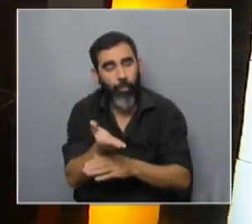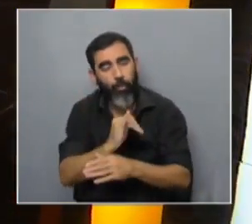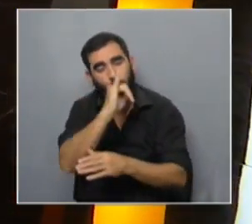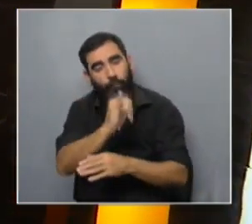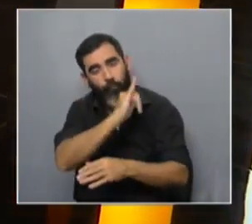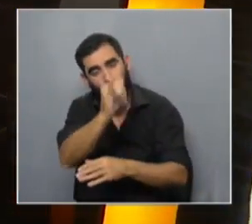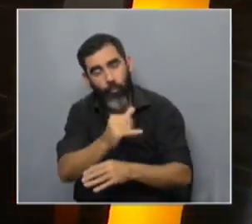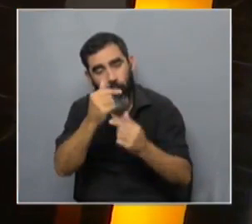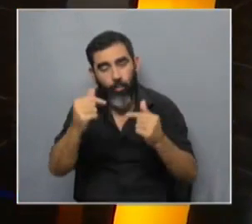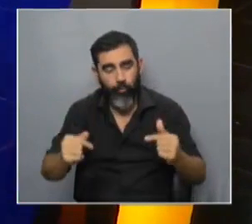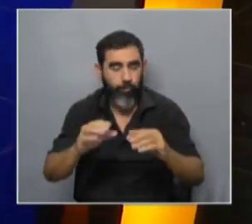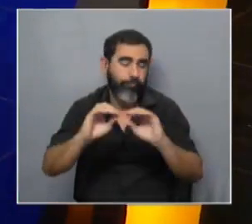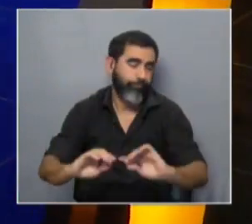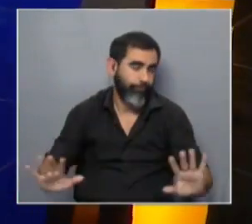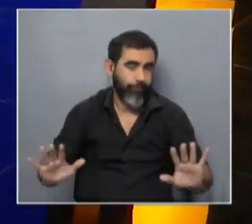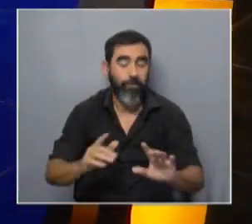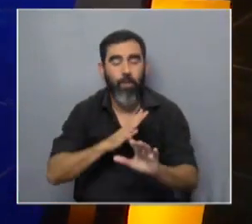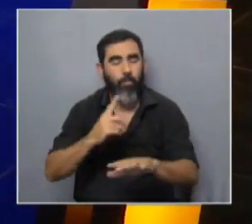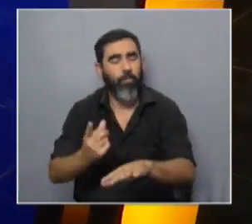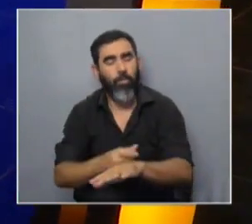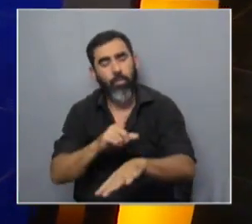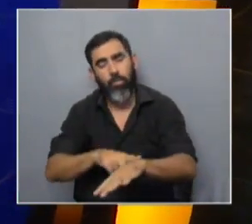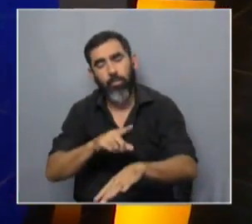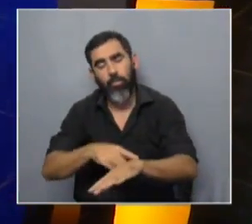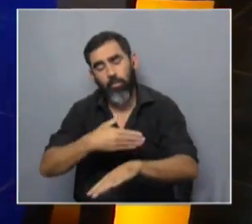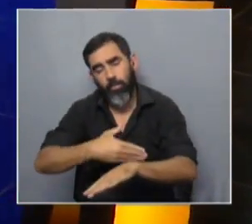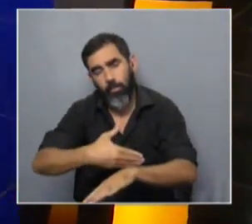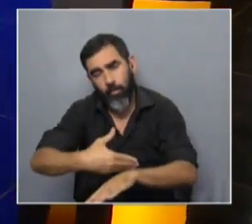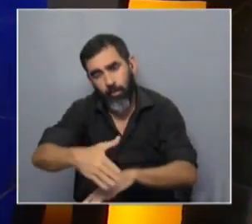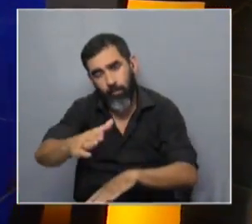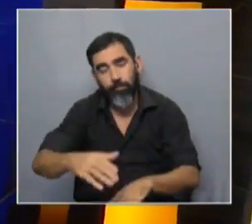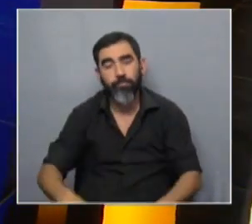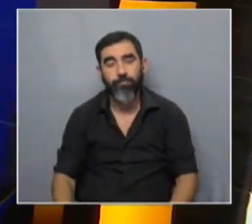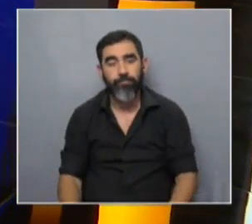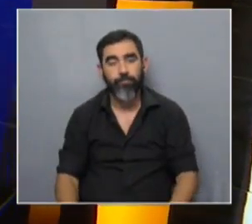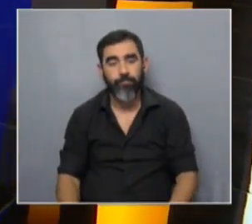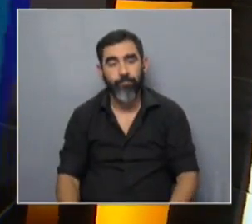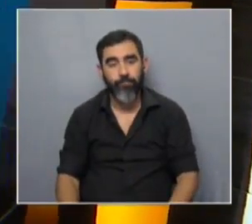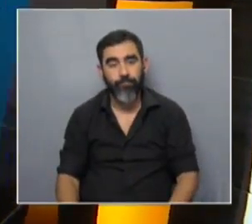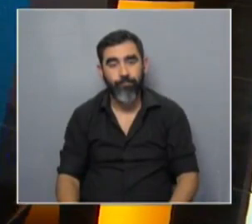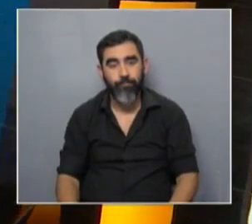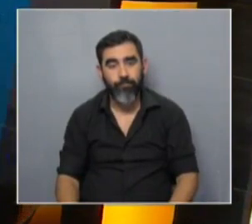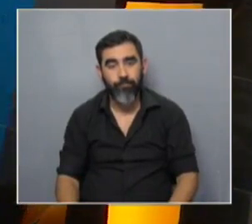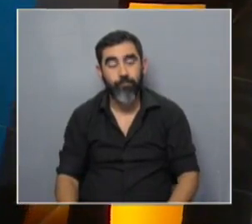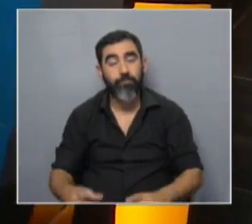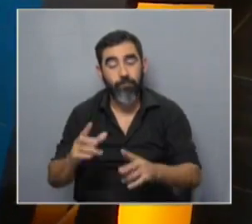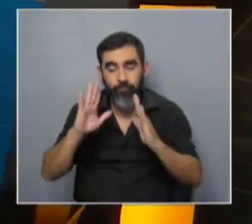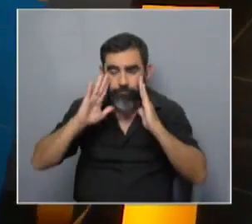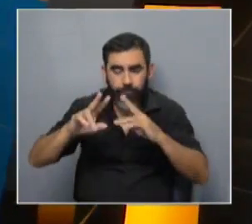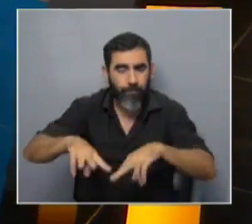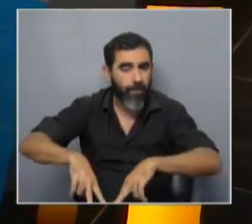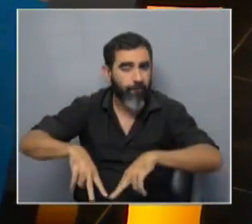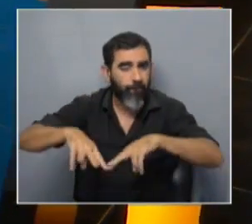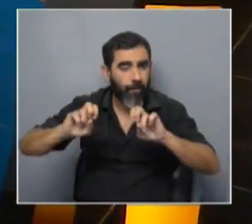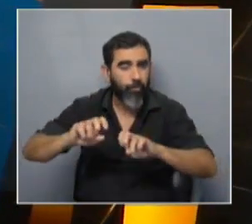puertas etcétera pero nos pasamos mucho tiempo y para medicarse a la investigación en sí